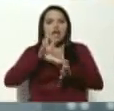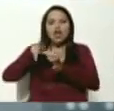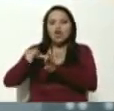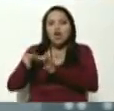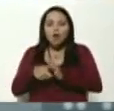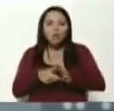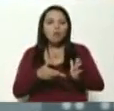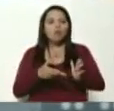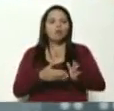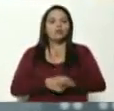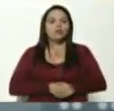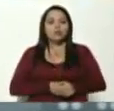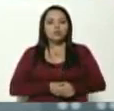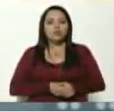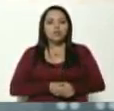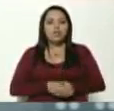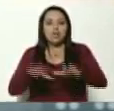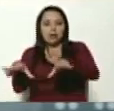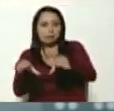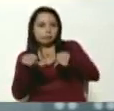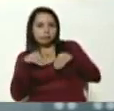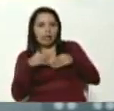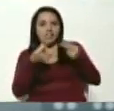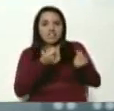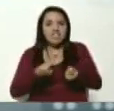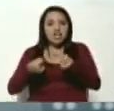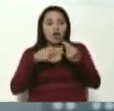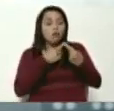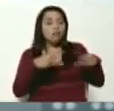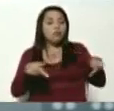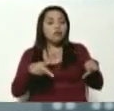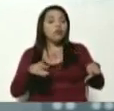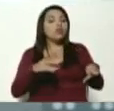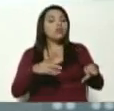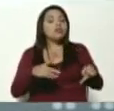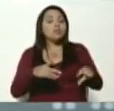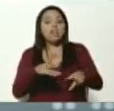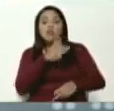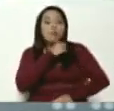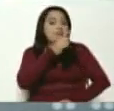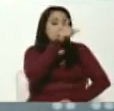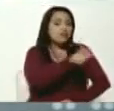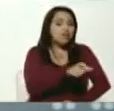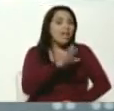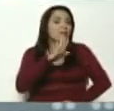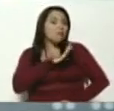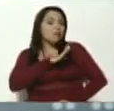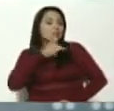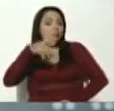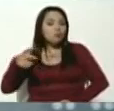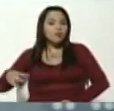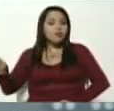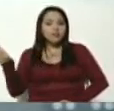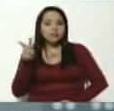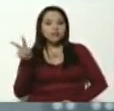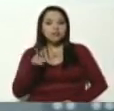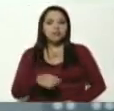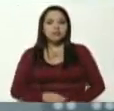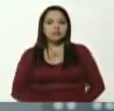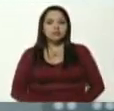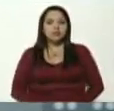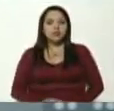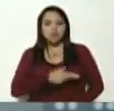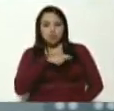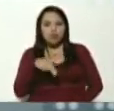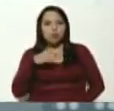corrupción, se apropie del dinero público que le pertenece a ustedes, todos los venezolanos, y podamos nosotros